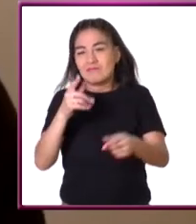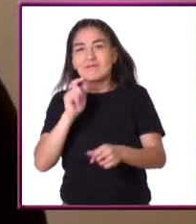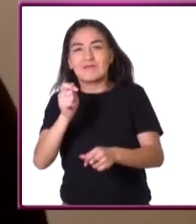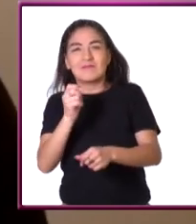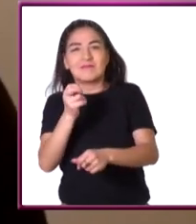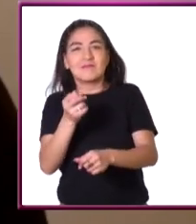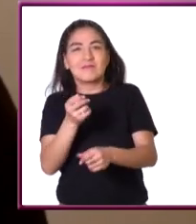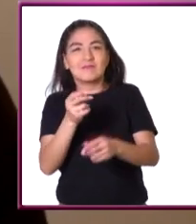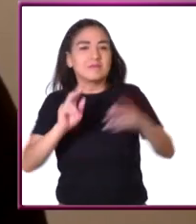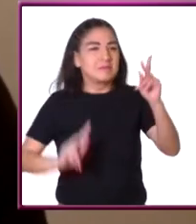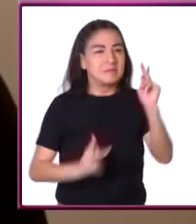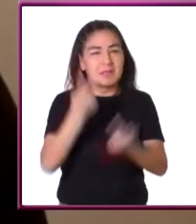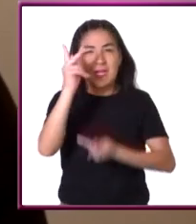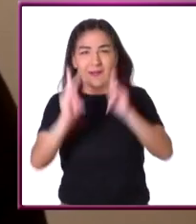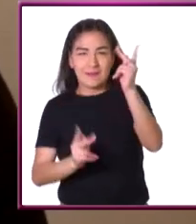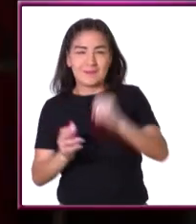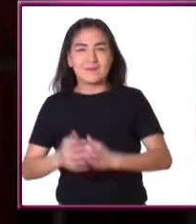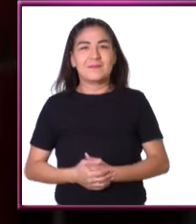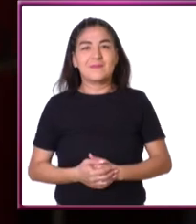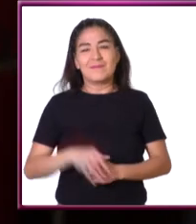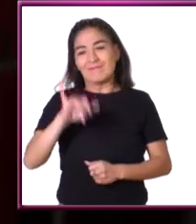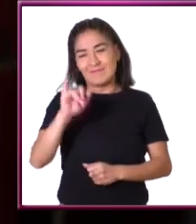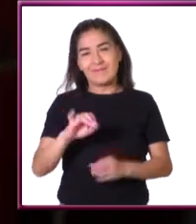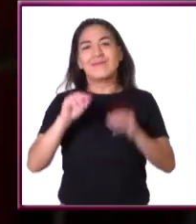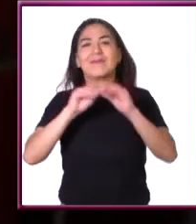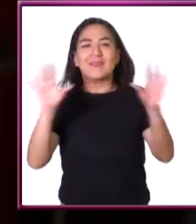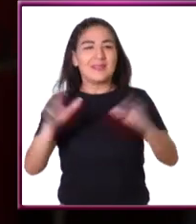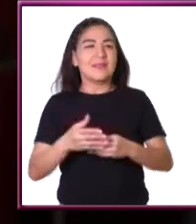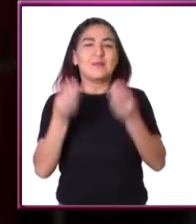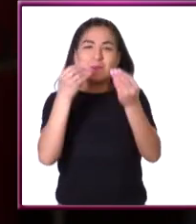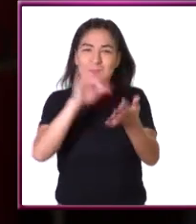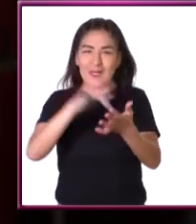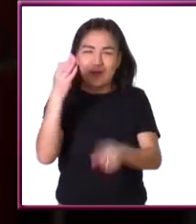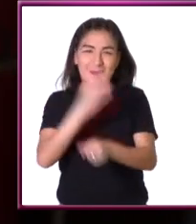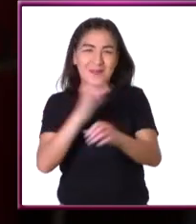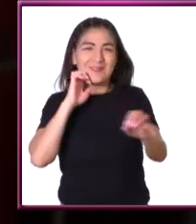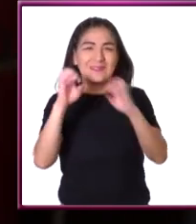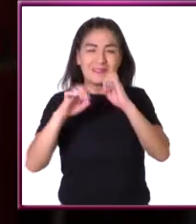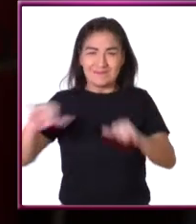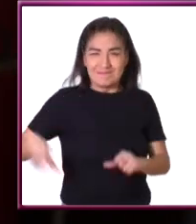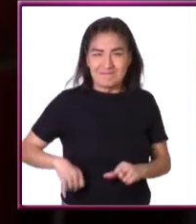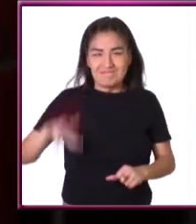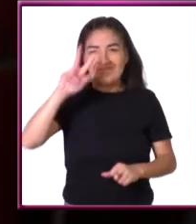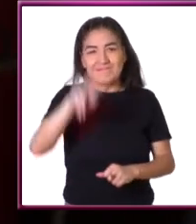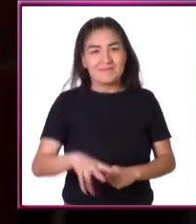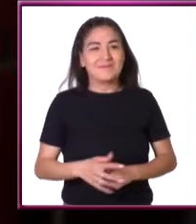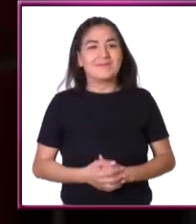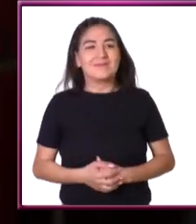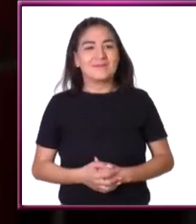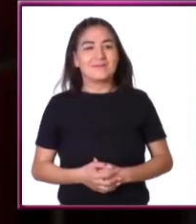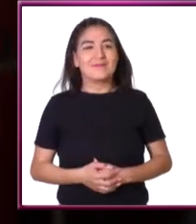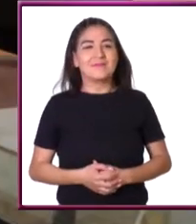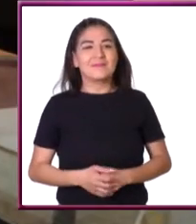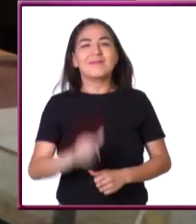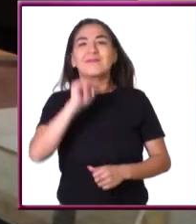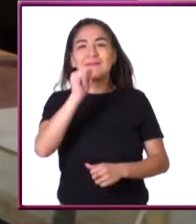tu productividad. Ok, claro. Pues, muchas gracias por esta entrevista tan interesante, en verdad.